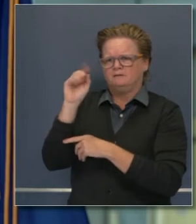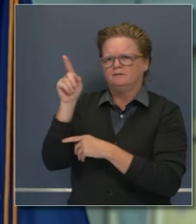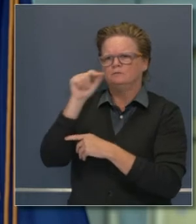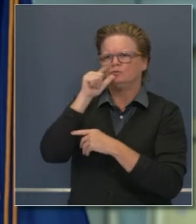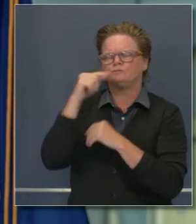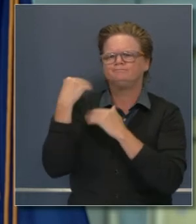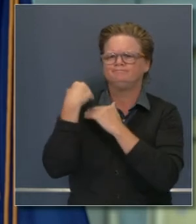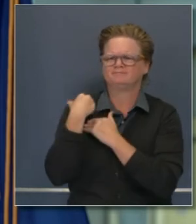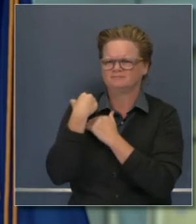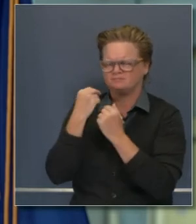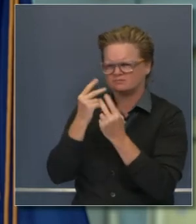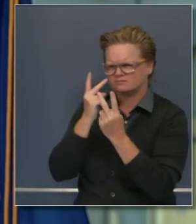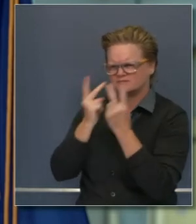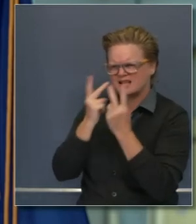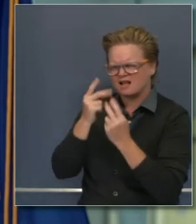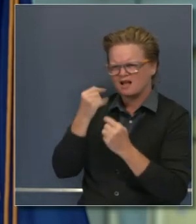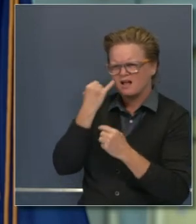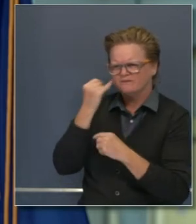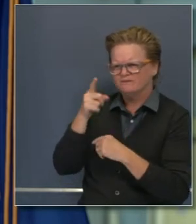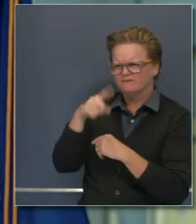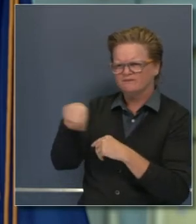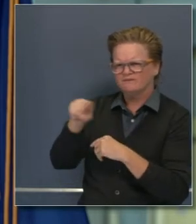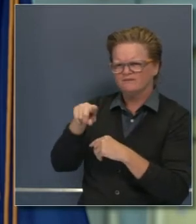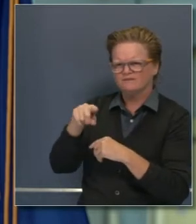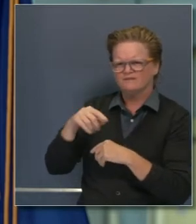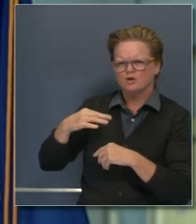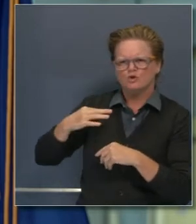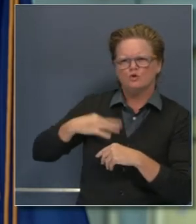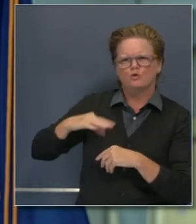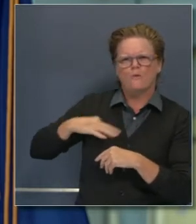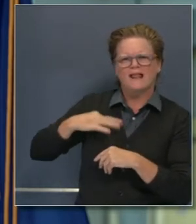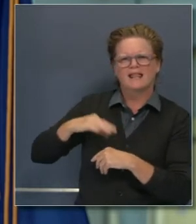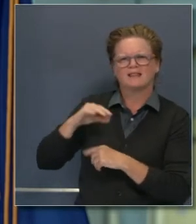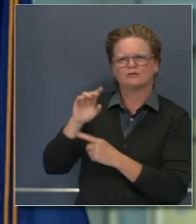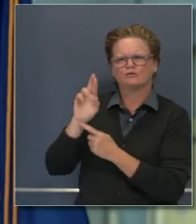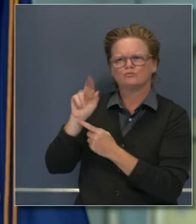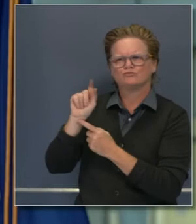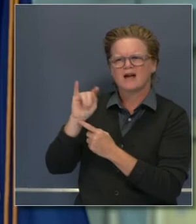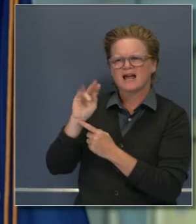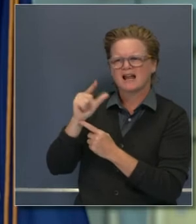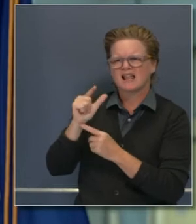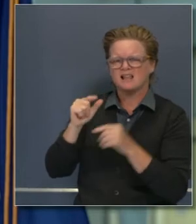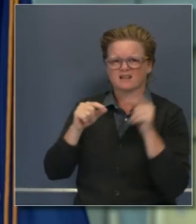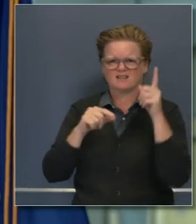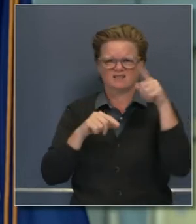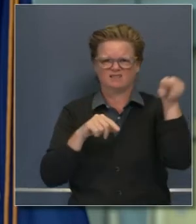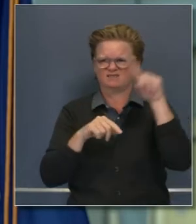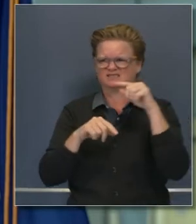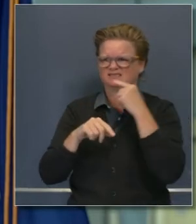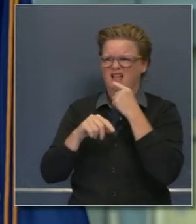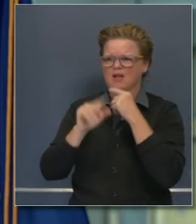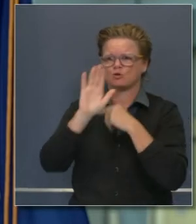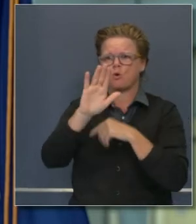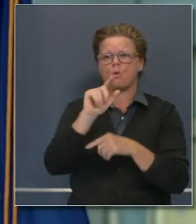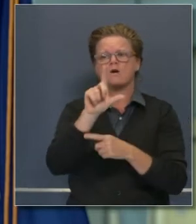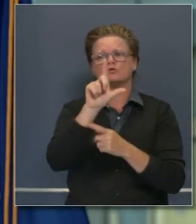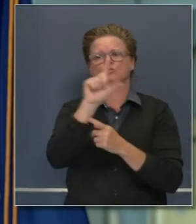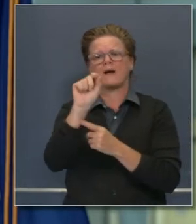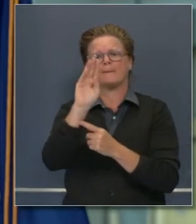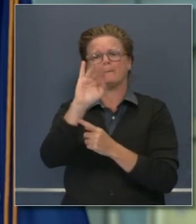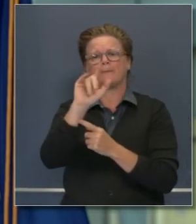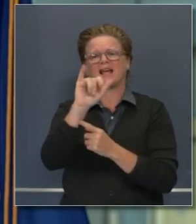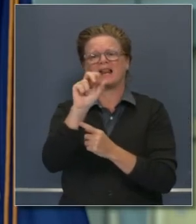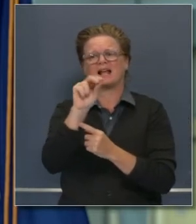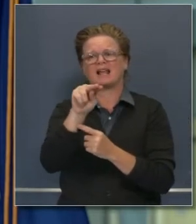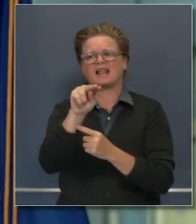que no está seguro si los 21 mil millones de dólares que fueron fijados el año pasado serán